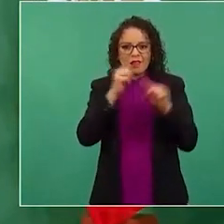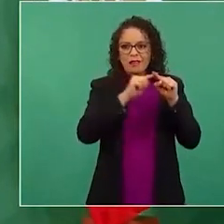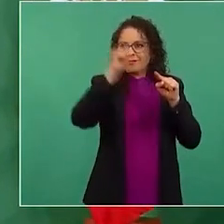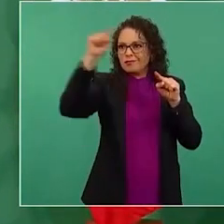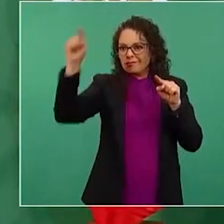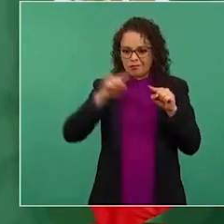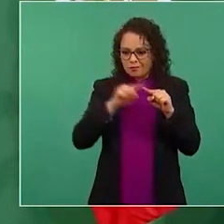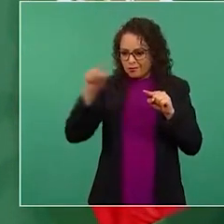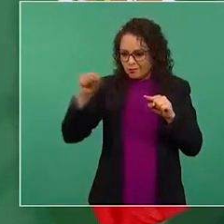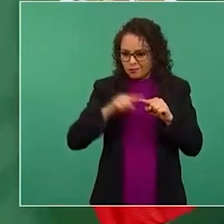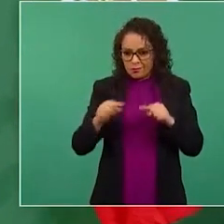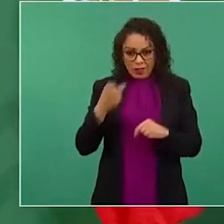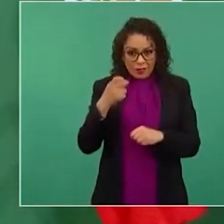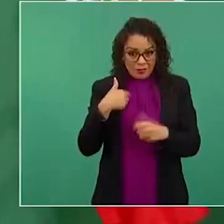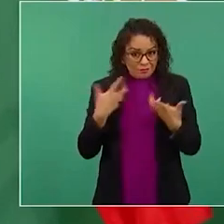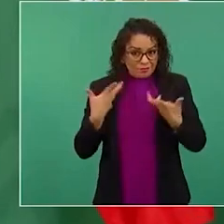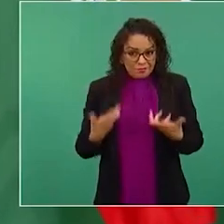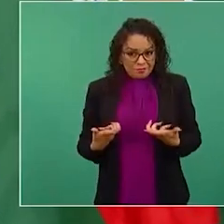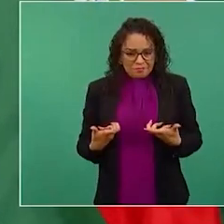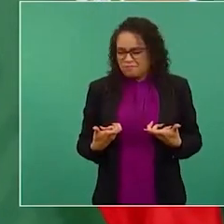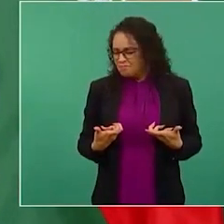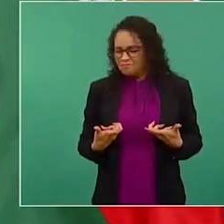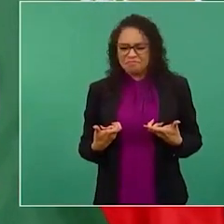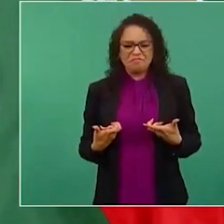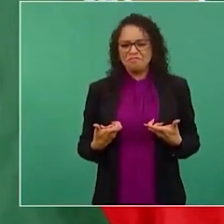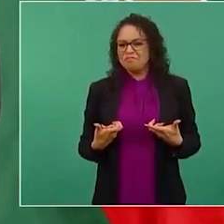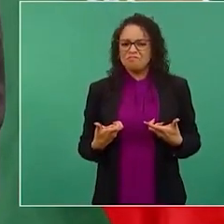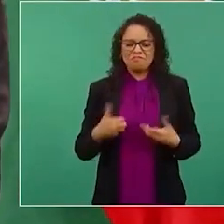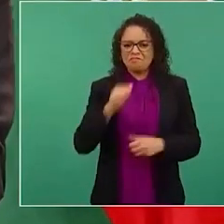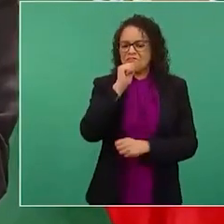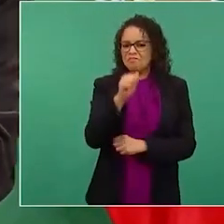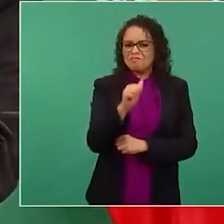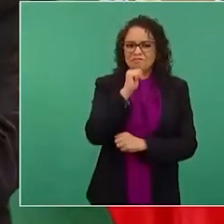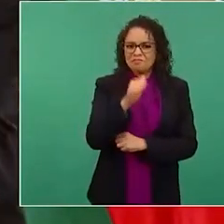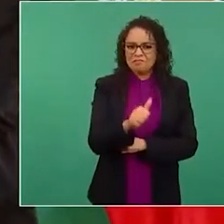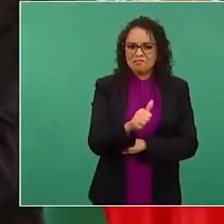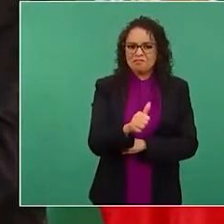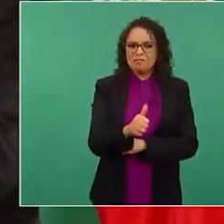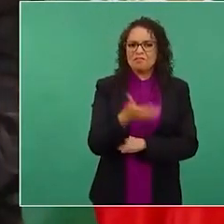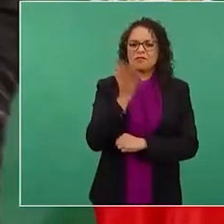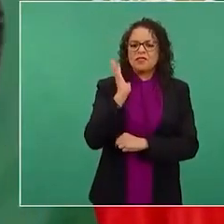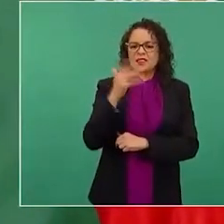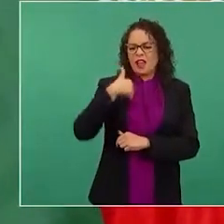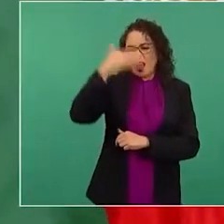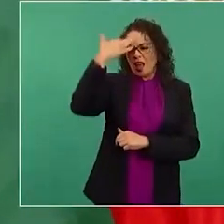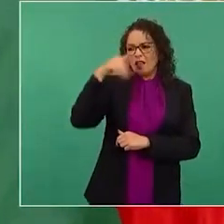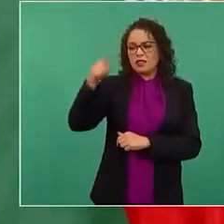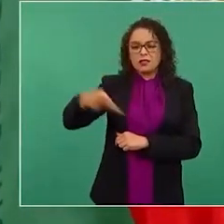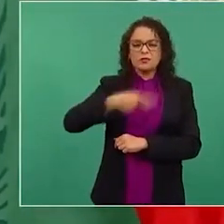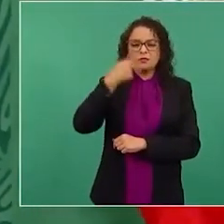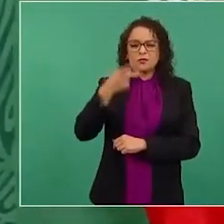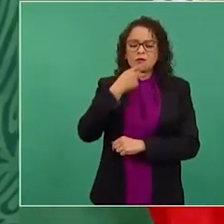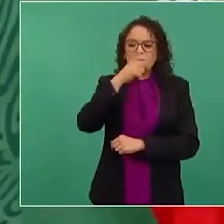a decir mentiras históricas